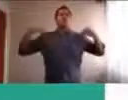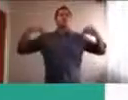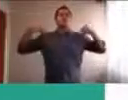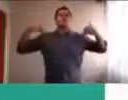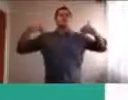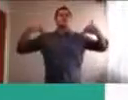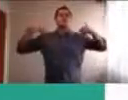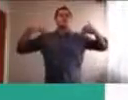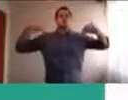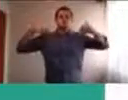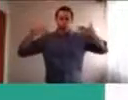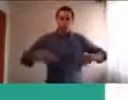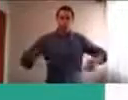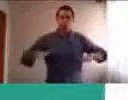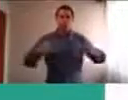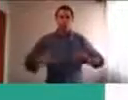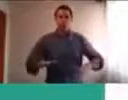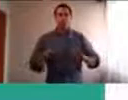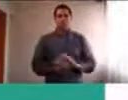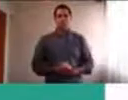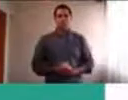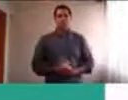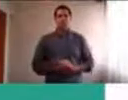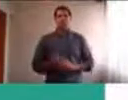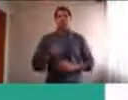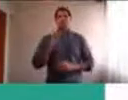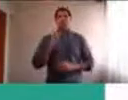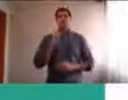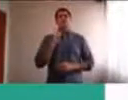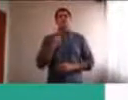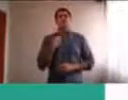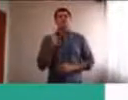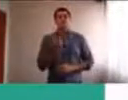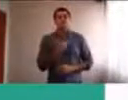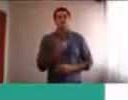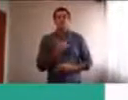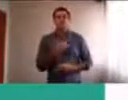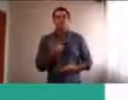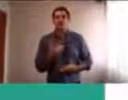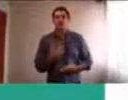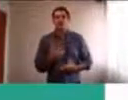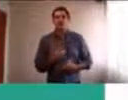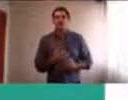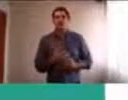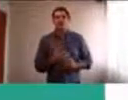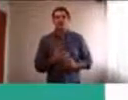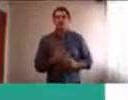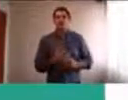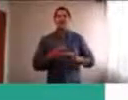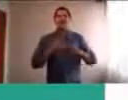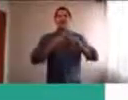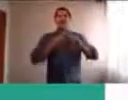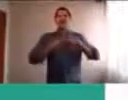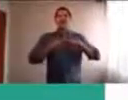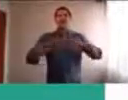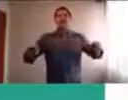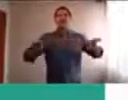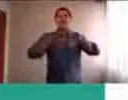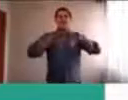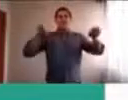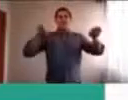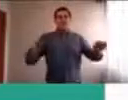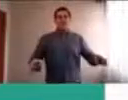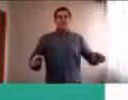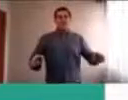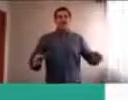y un recurso, que nosotros usamos muchísimo, se llama, la tranquicaja, miren el nombre, y